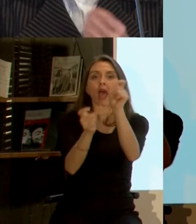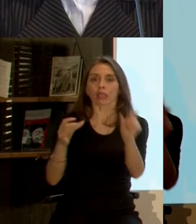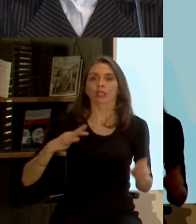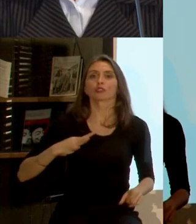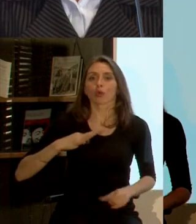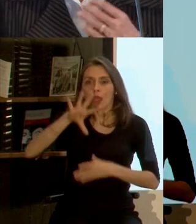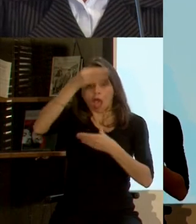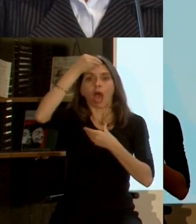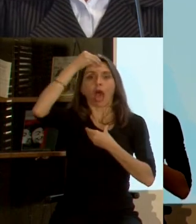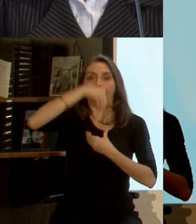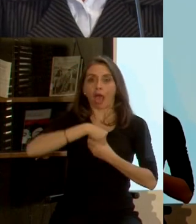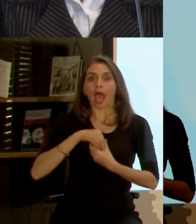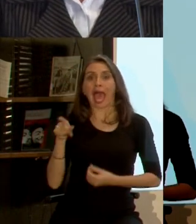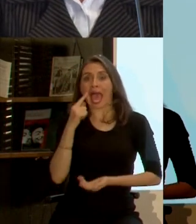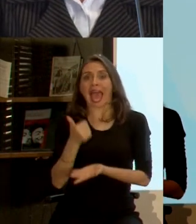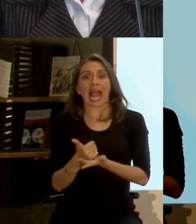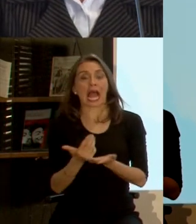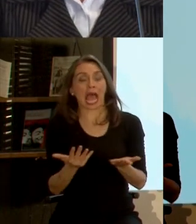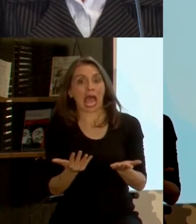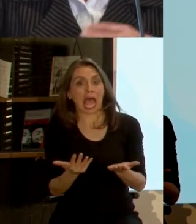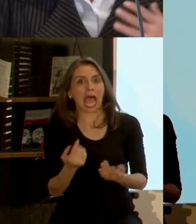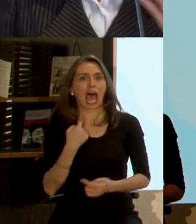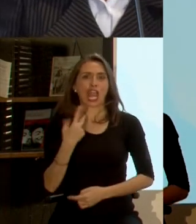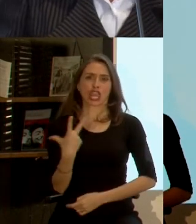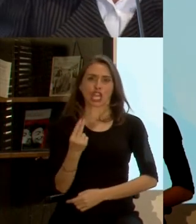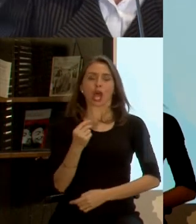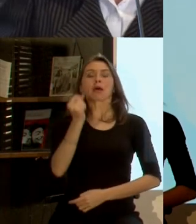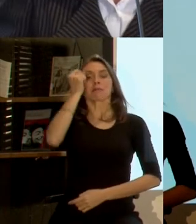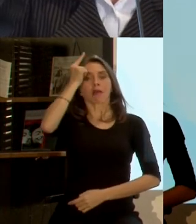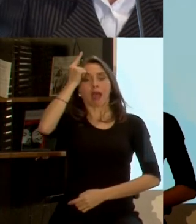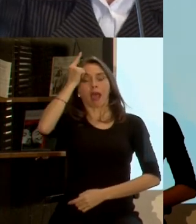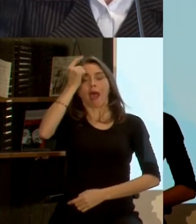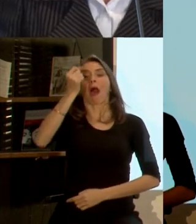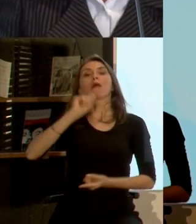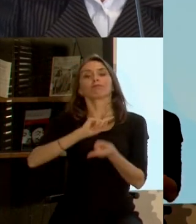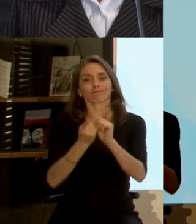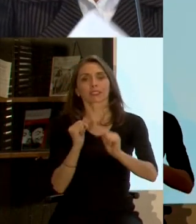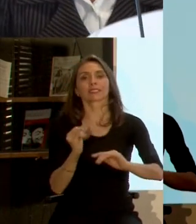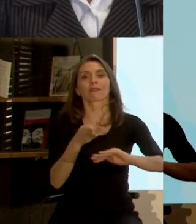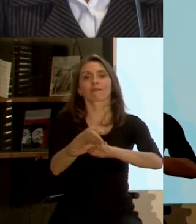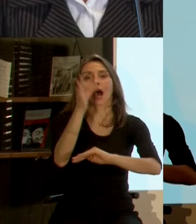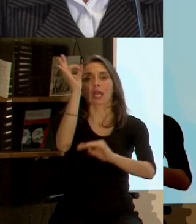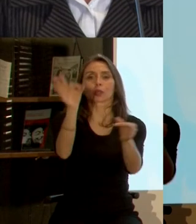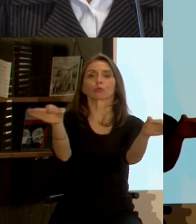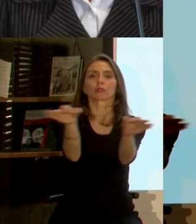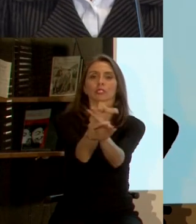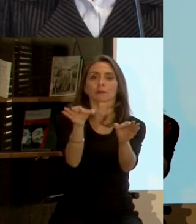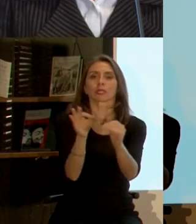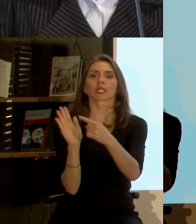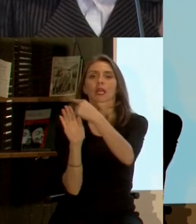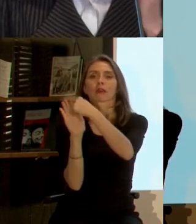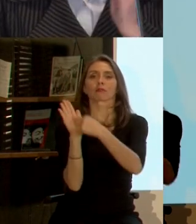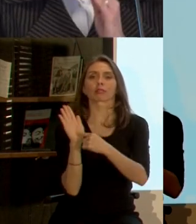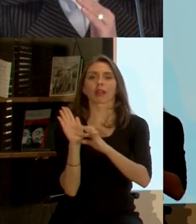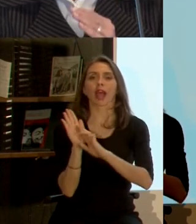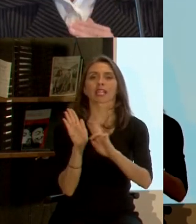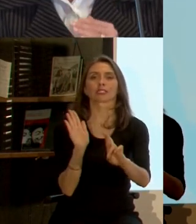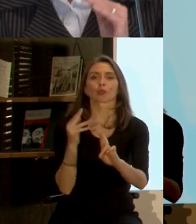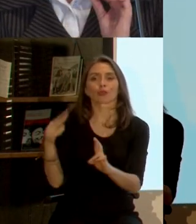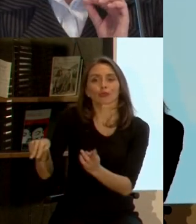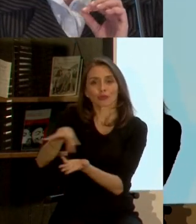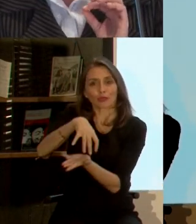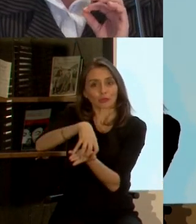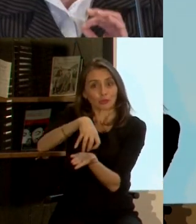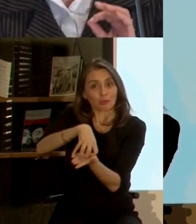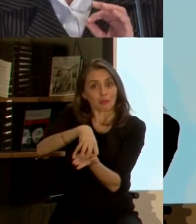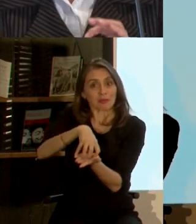él entendió que debía asistir a estas reuniones para poder explicar los resultados pero sobre